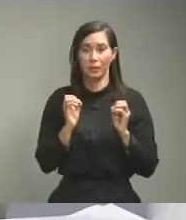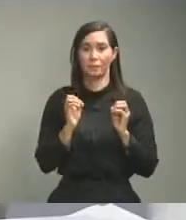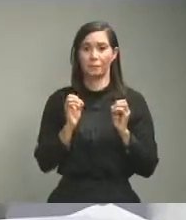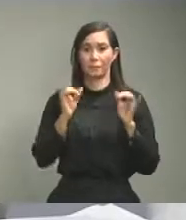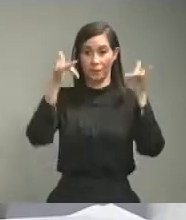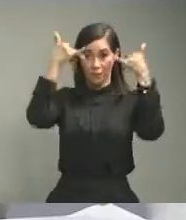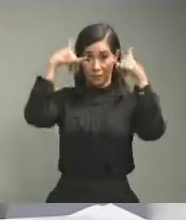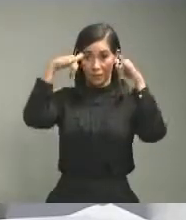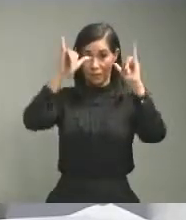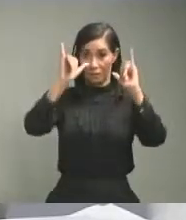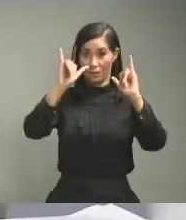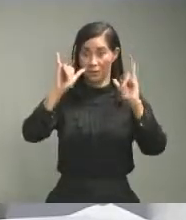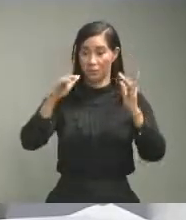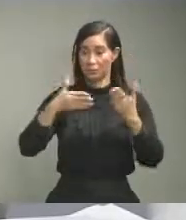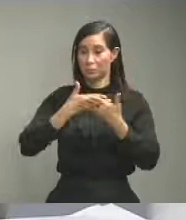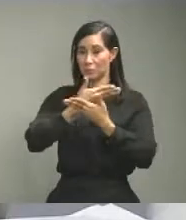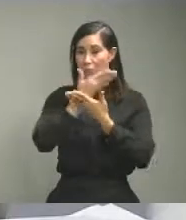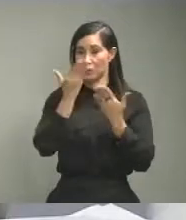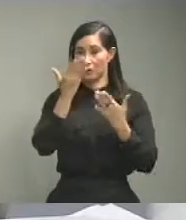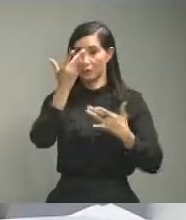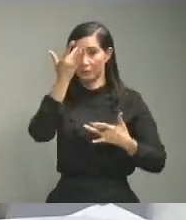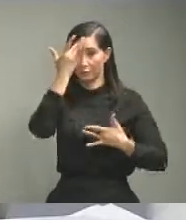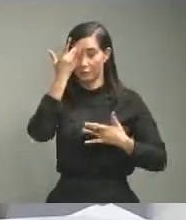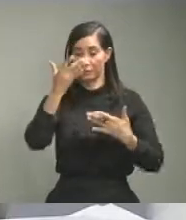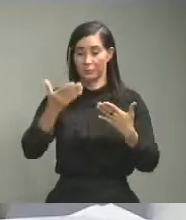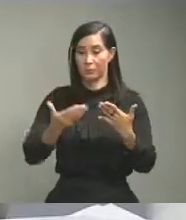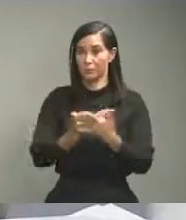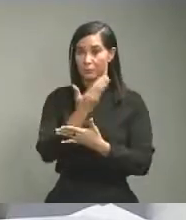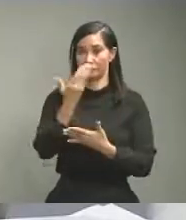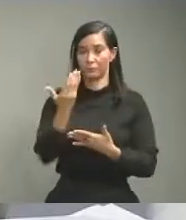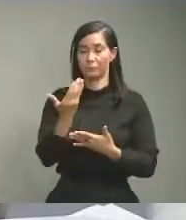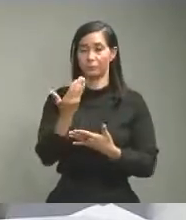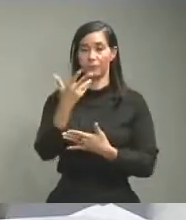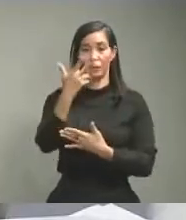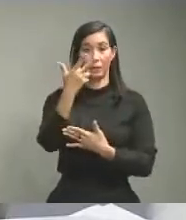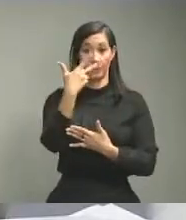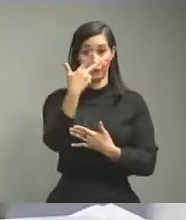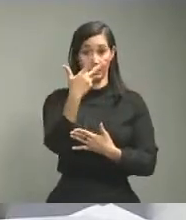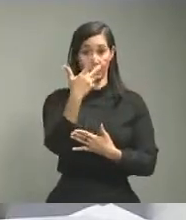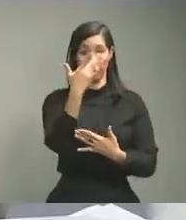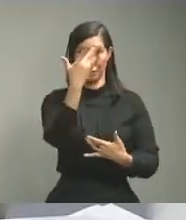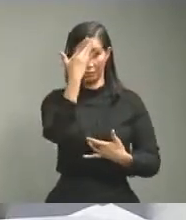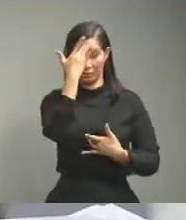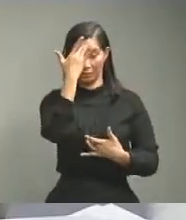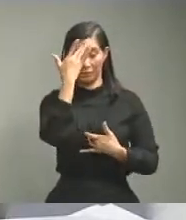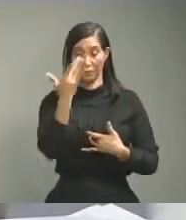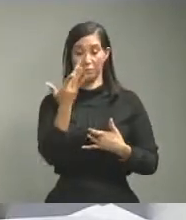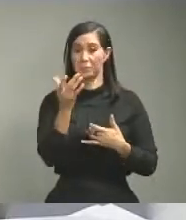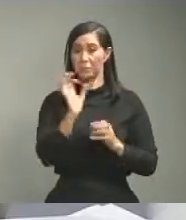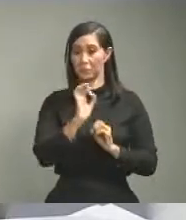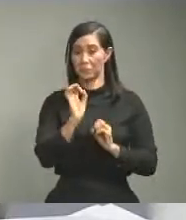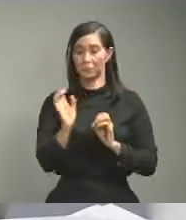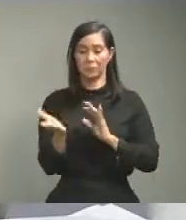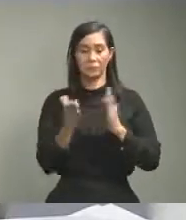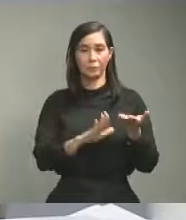0 casos nuevos 3 acumulados ningún fallecimiento